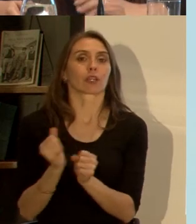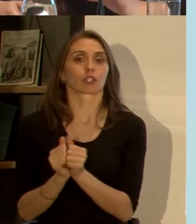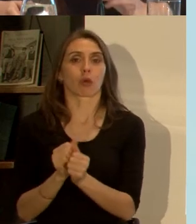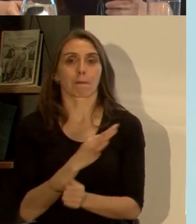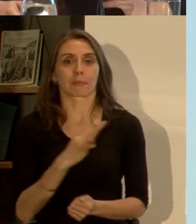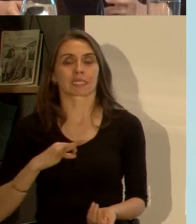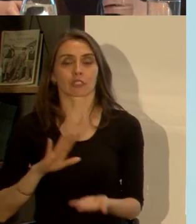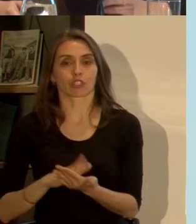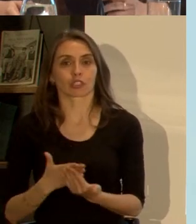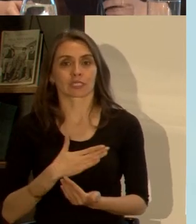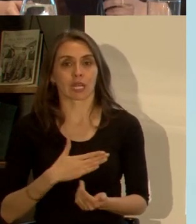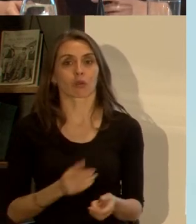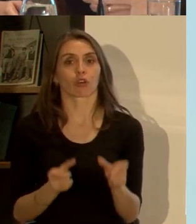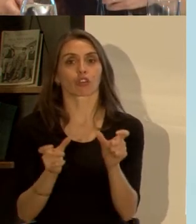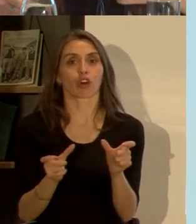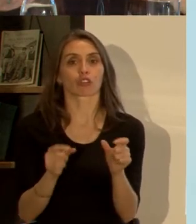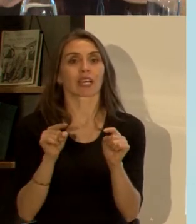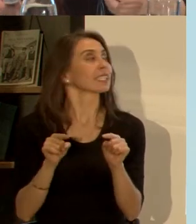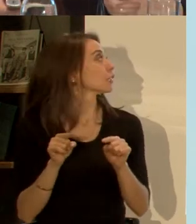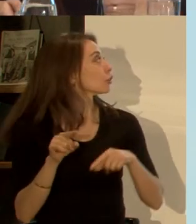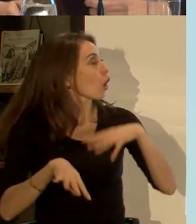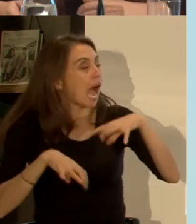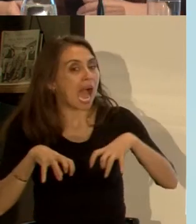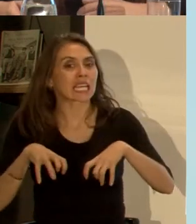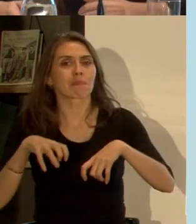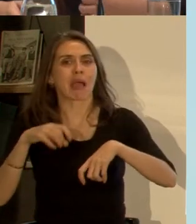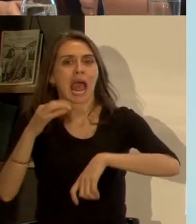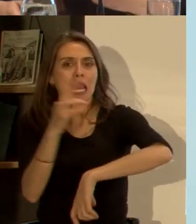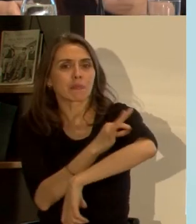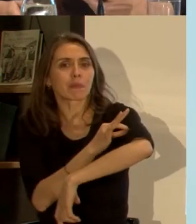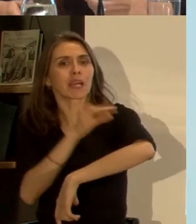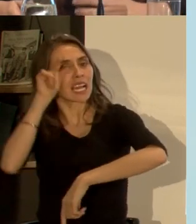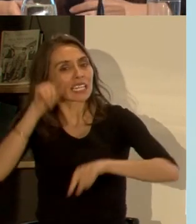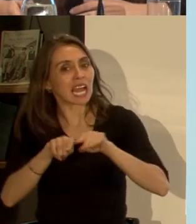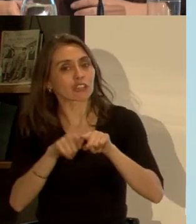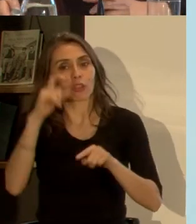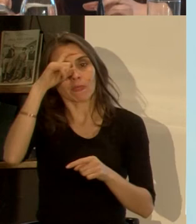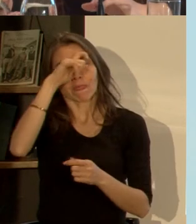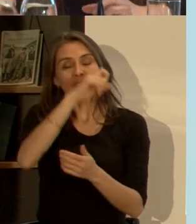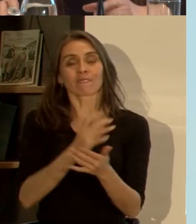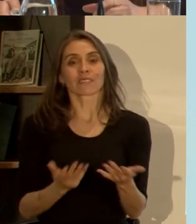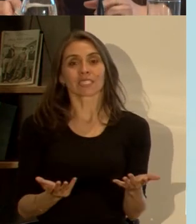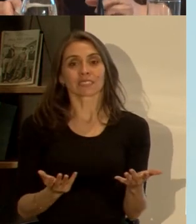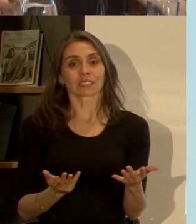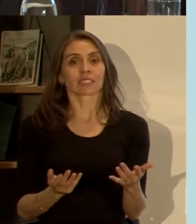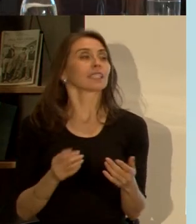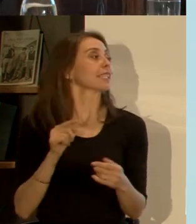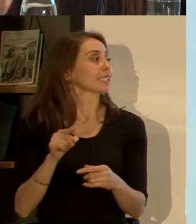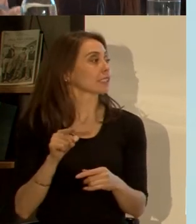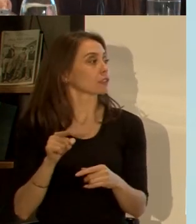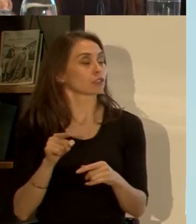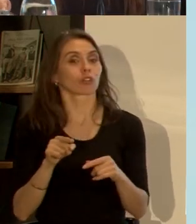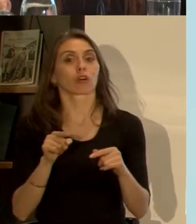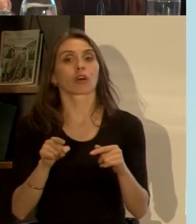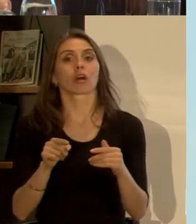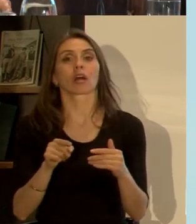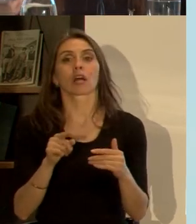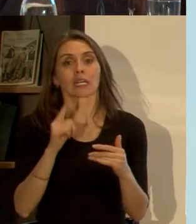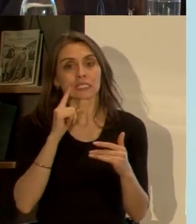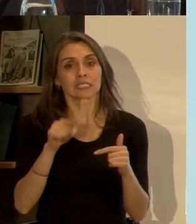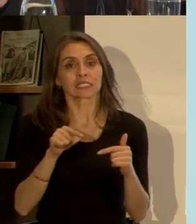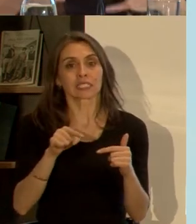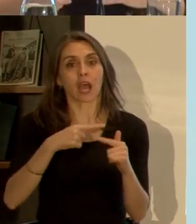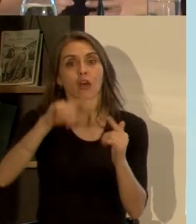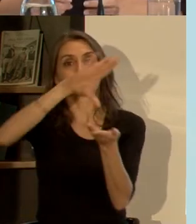Salud en tratar de controlar estos vectores ahora es un poco complicado y un poco difícil cuando estos vectores están en nuestros vecinos